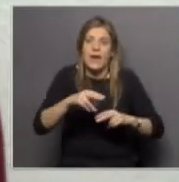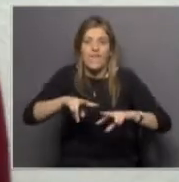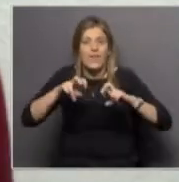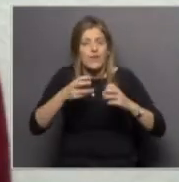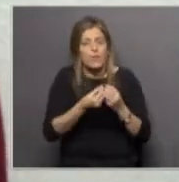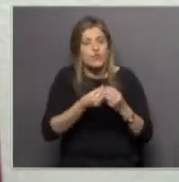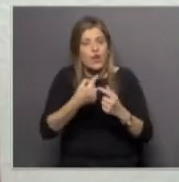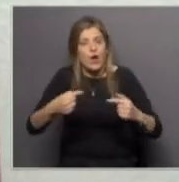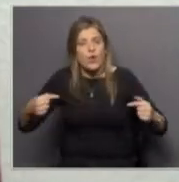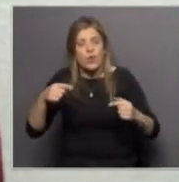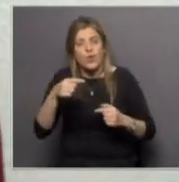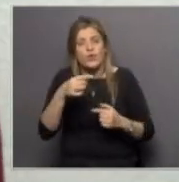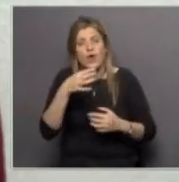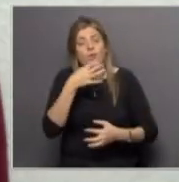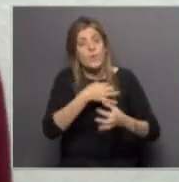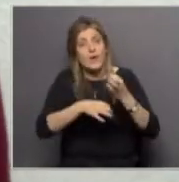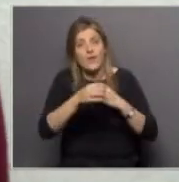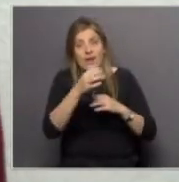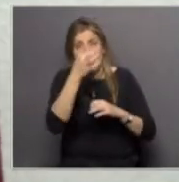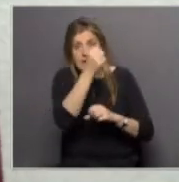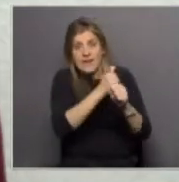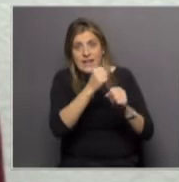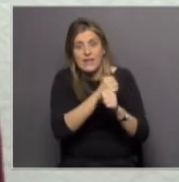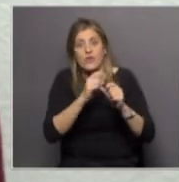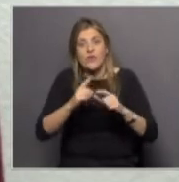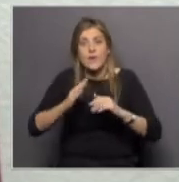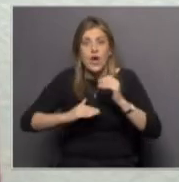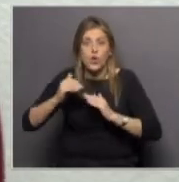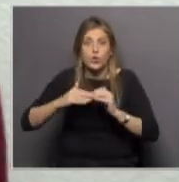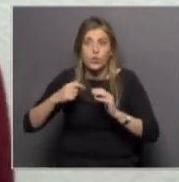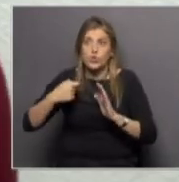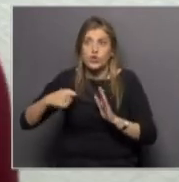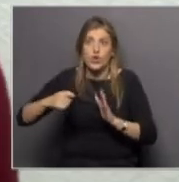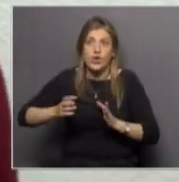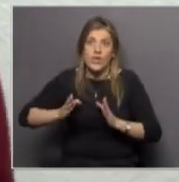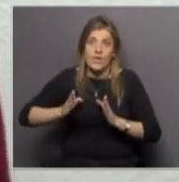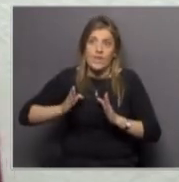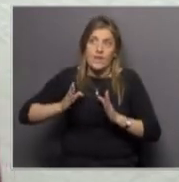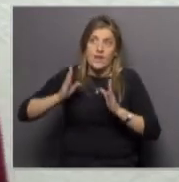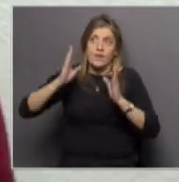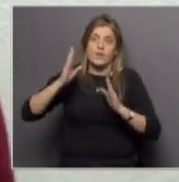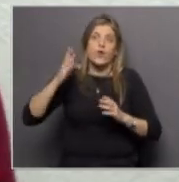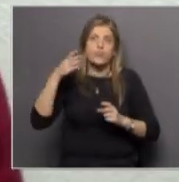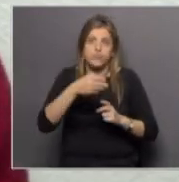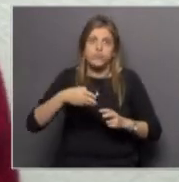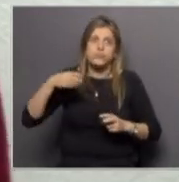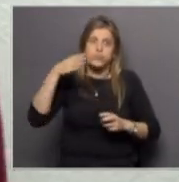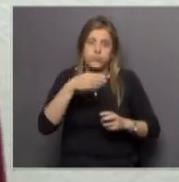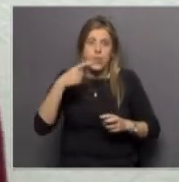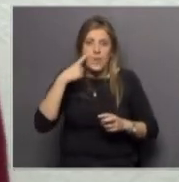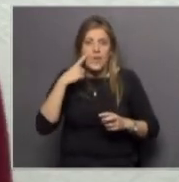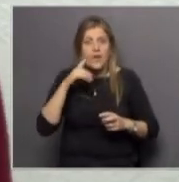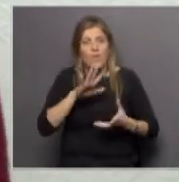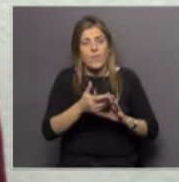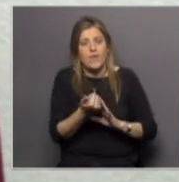nos explicaba esto Catalón nos contaba que en materia de construcción de edificios no le faltaba trabajo y bueno este túnel del viento es una